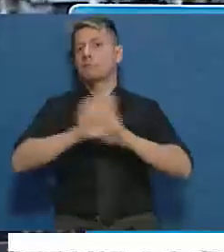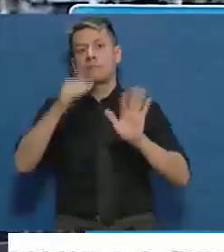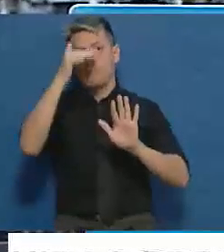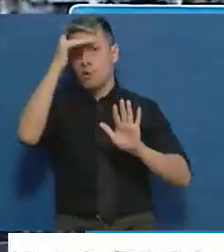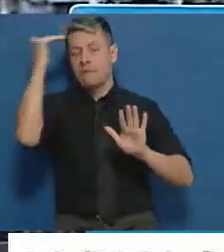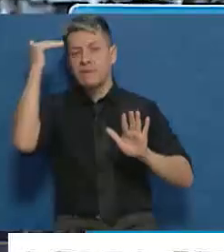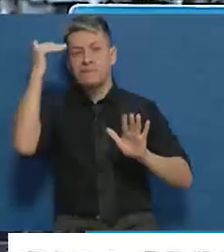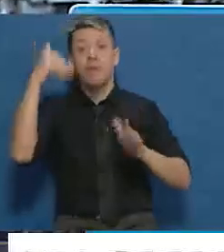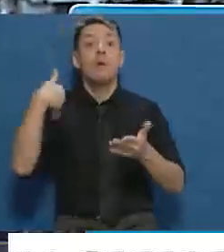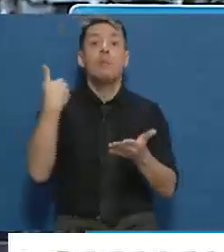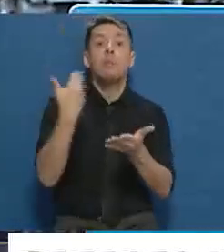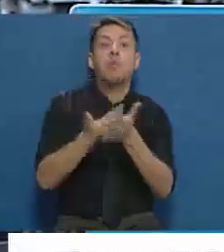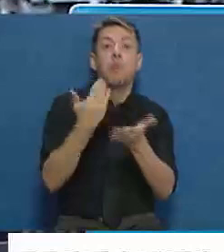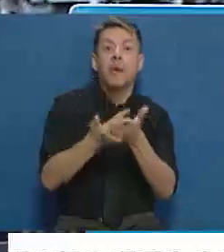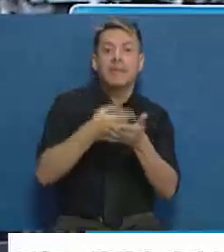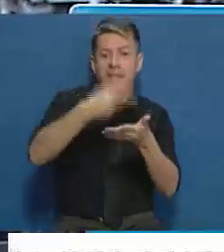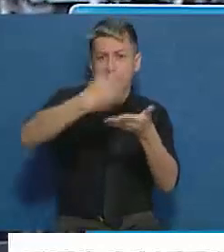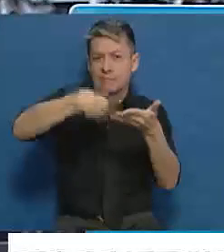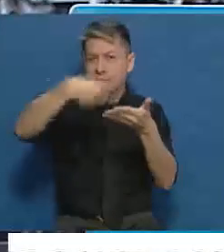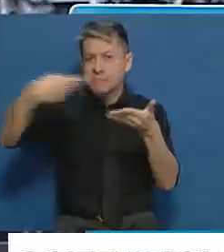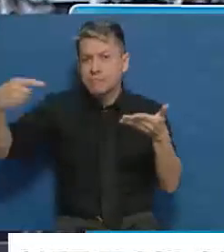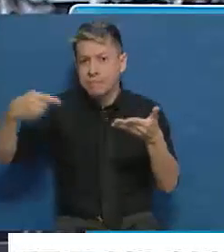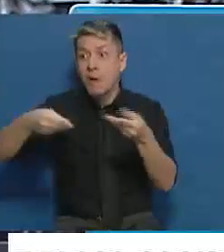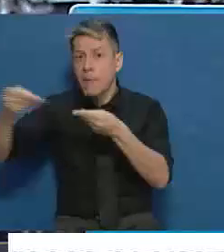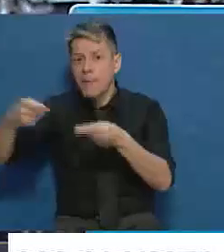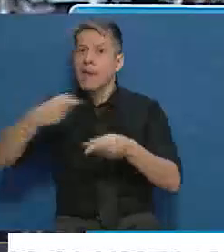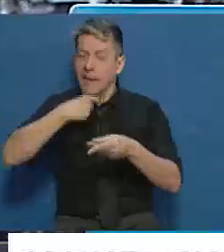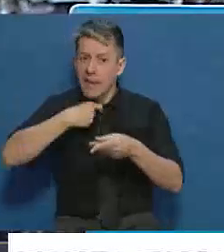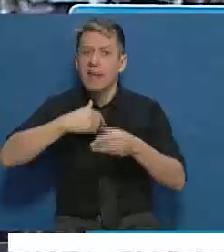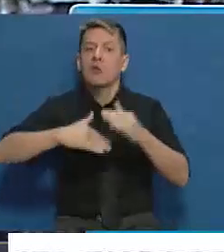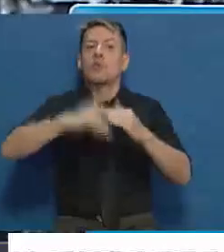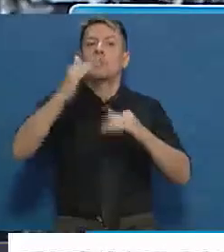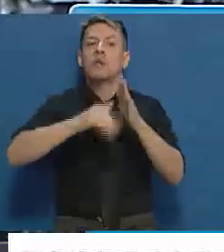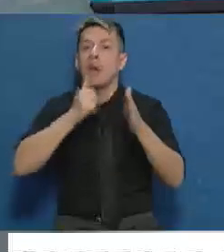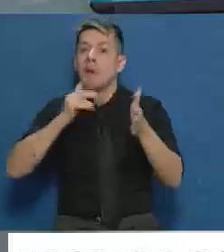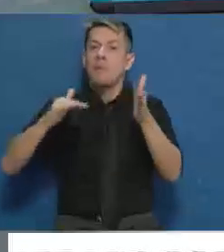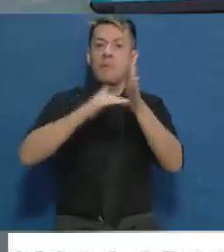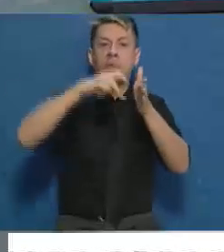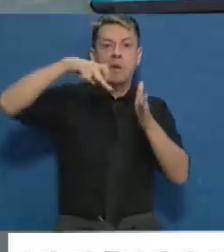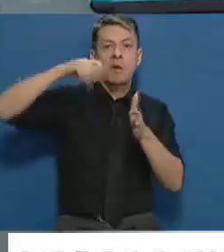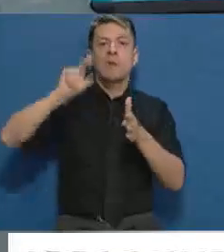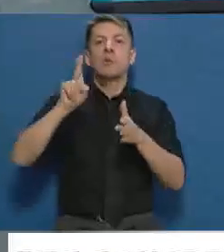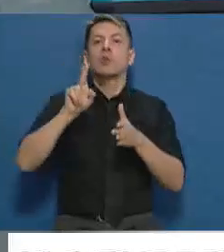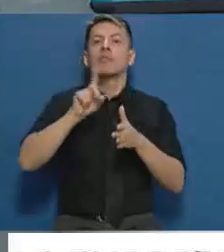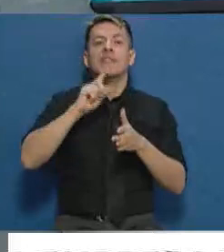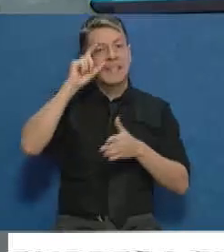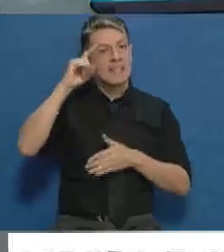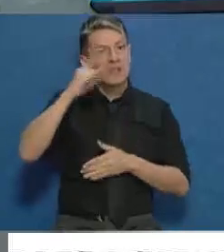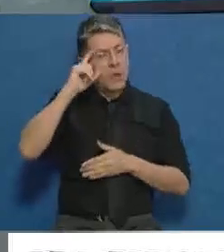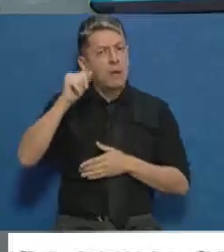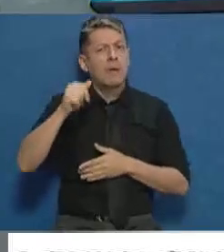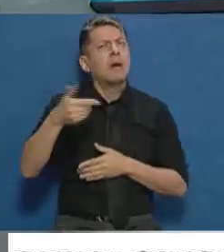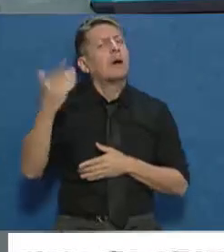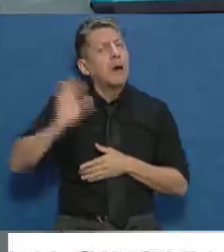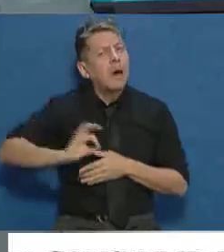ofertas de empresas que pretenden construir portesuelos del viento. ¿Pero cuántas fueron, Ricardo? En realidad fueron